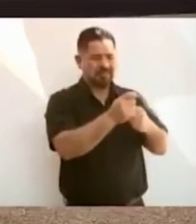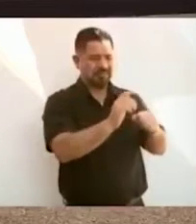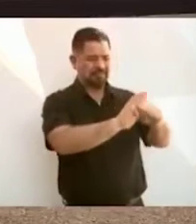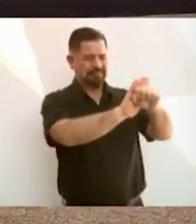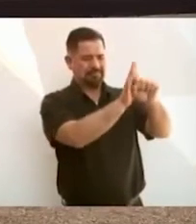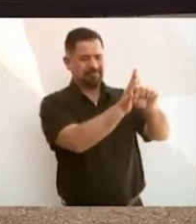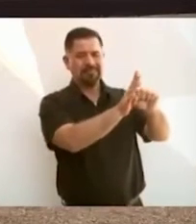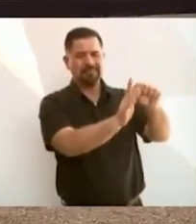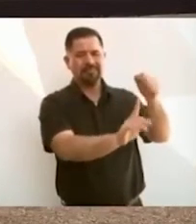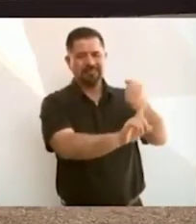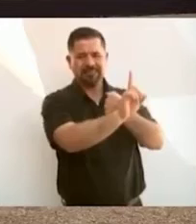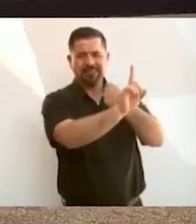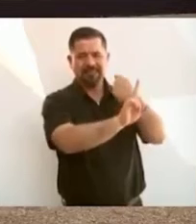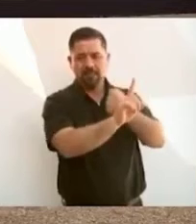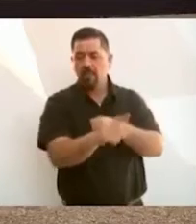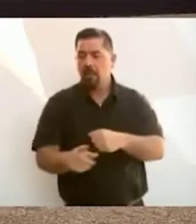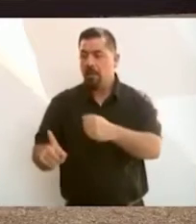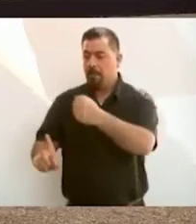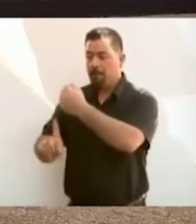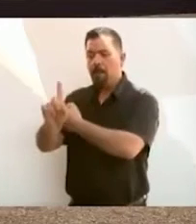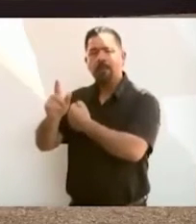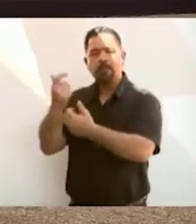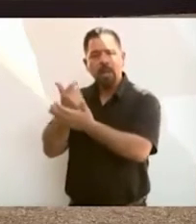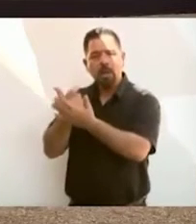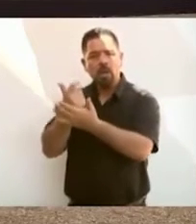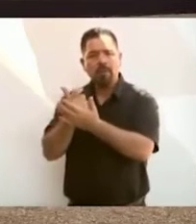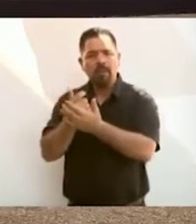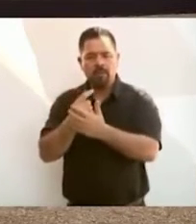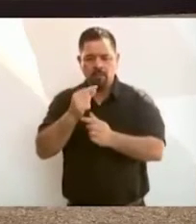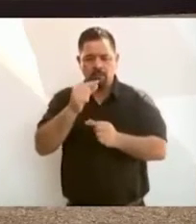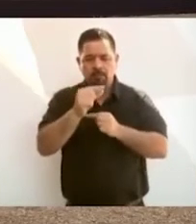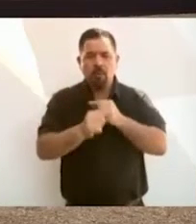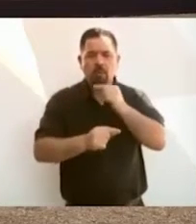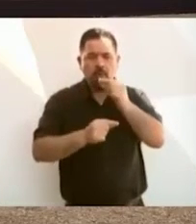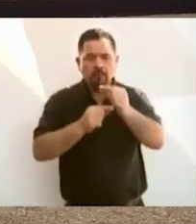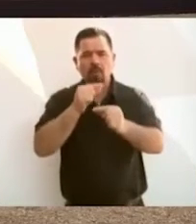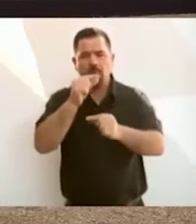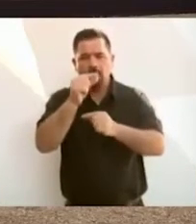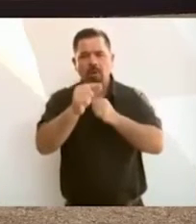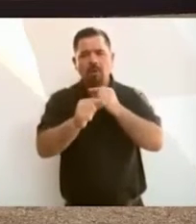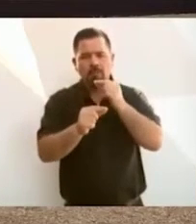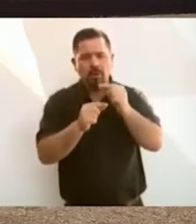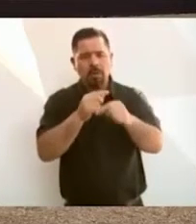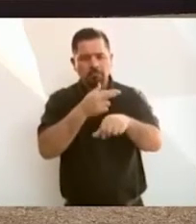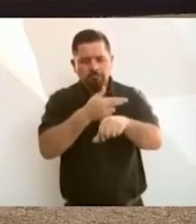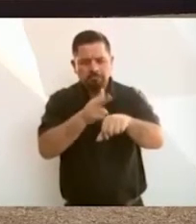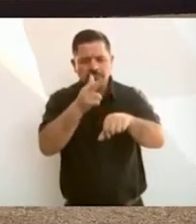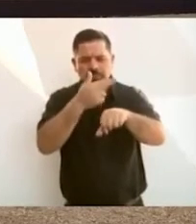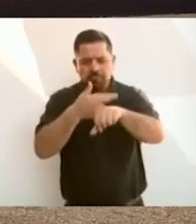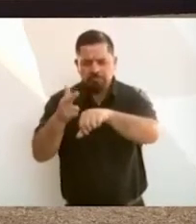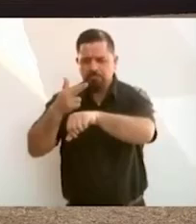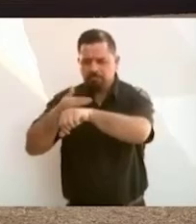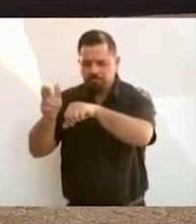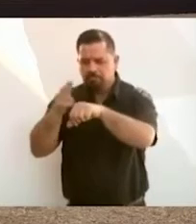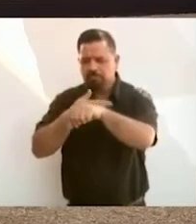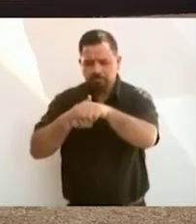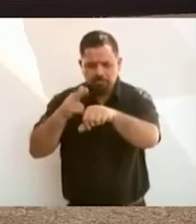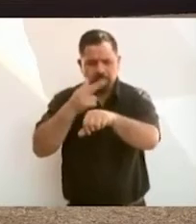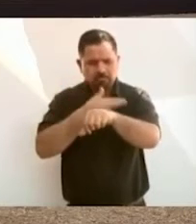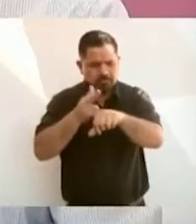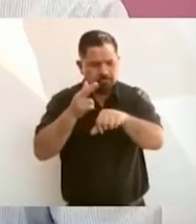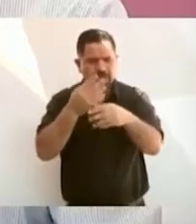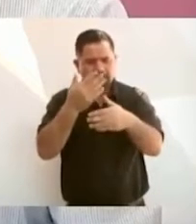crisis económica. Y vamos saliendo, vamos poco a poco saliendo adelante.